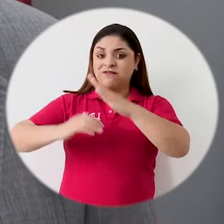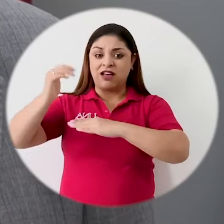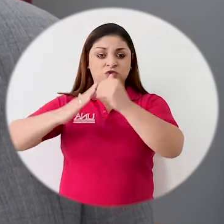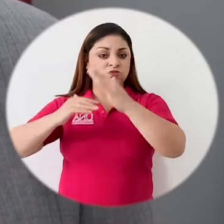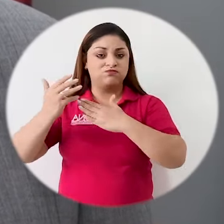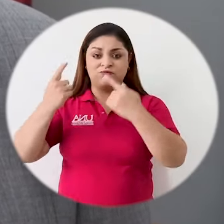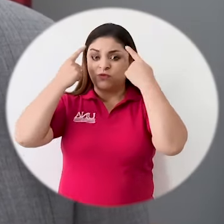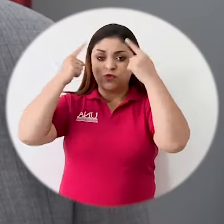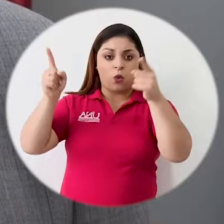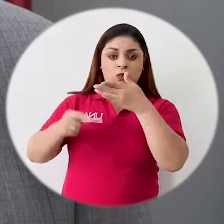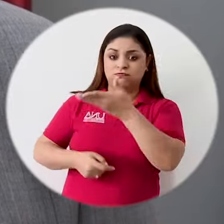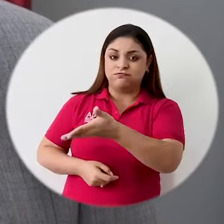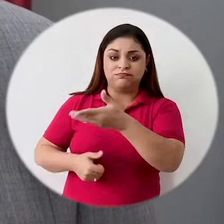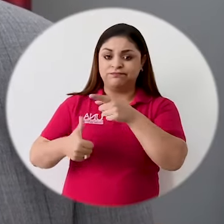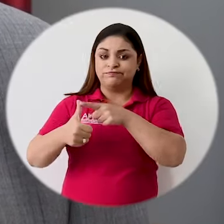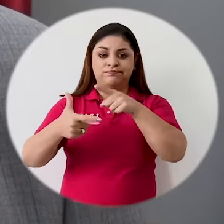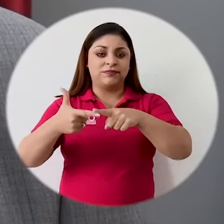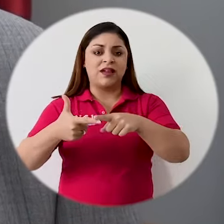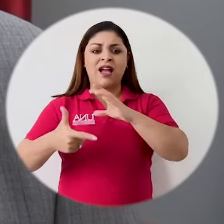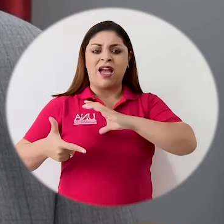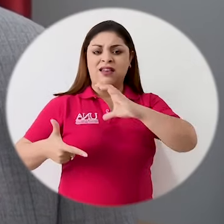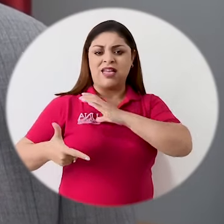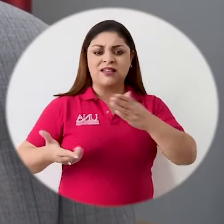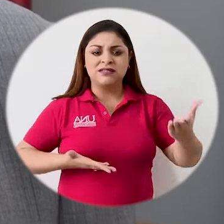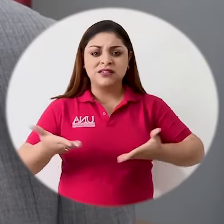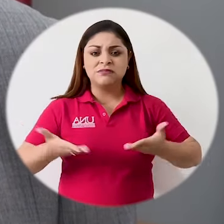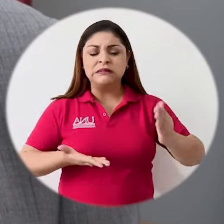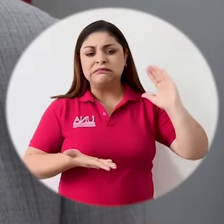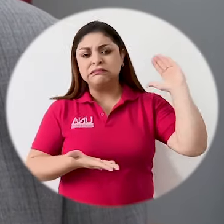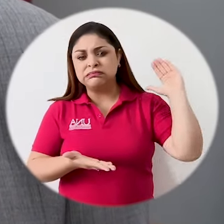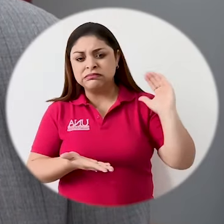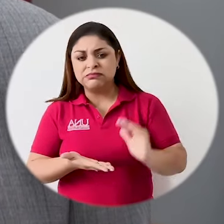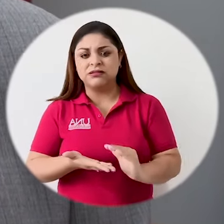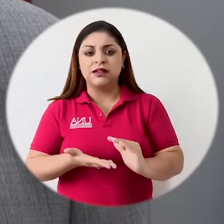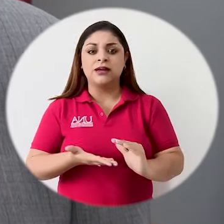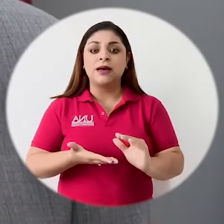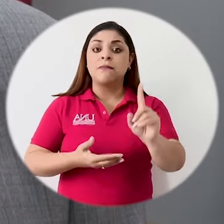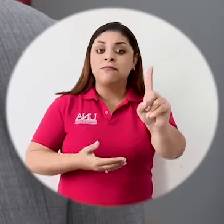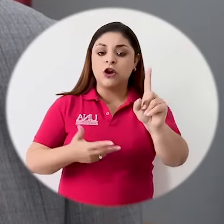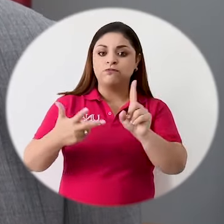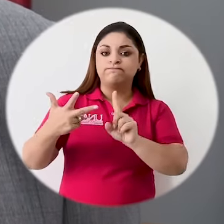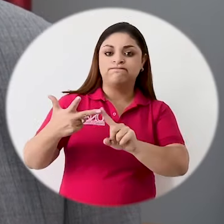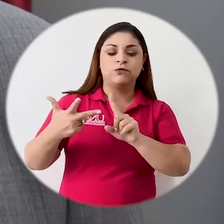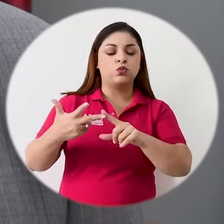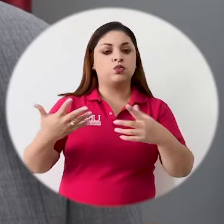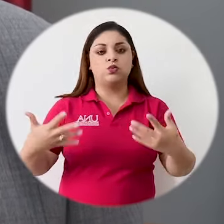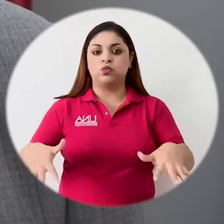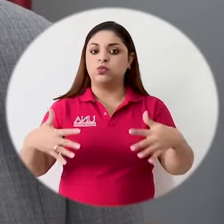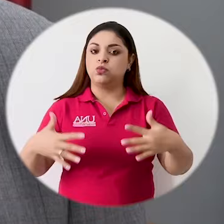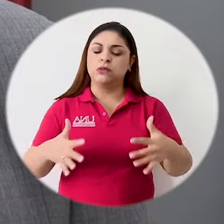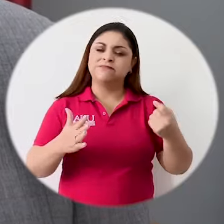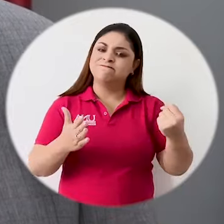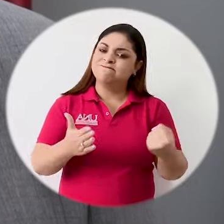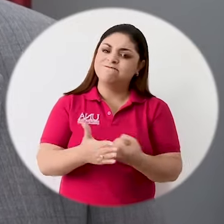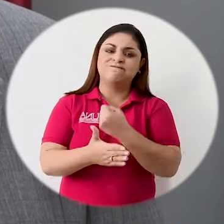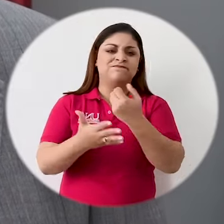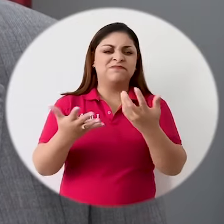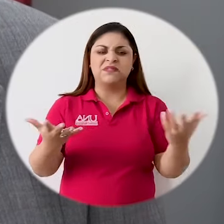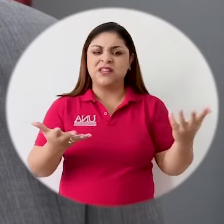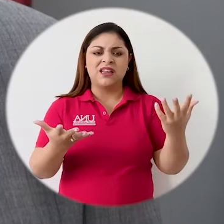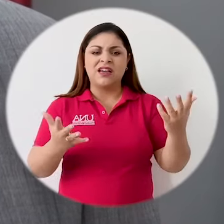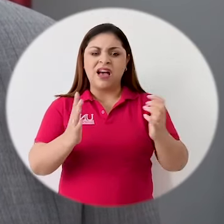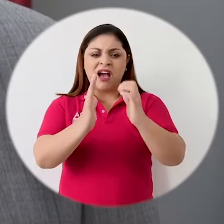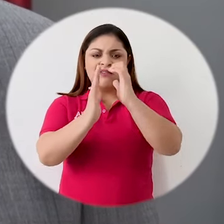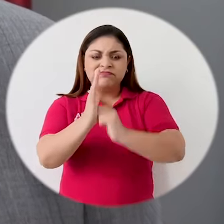calidad en los servicios que se disminuye, pero especialmente en una lamentable ruta de